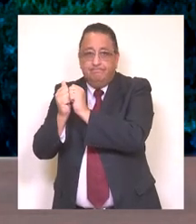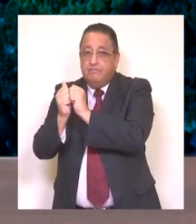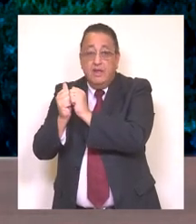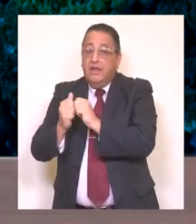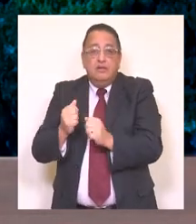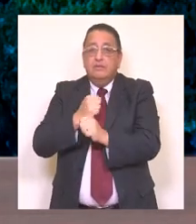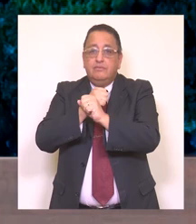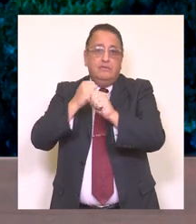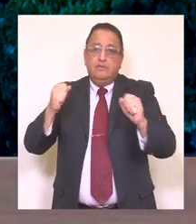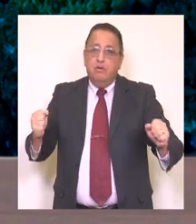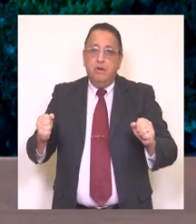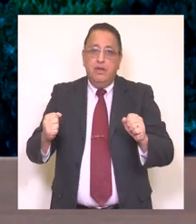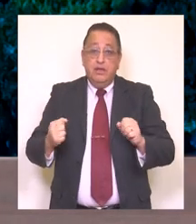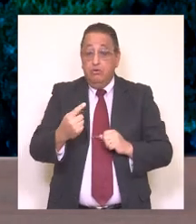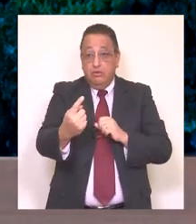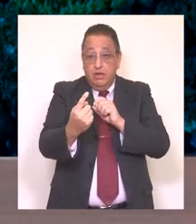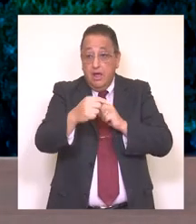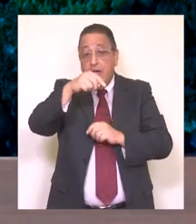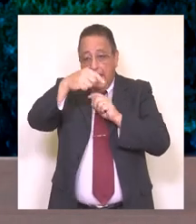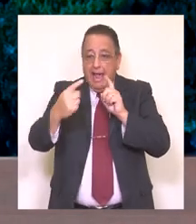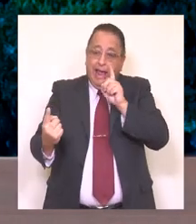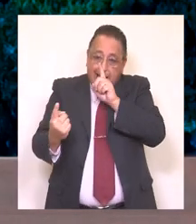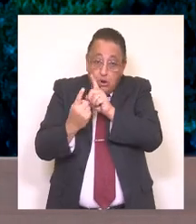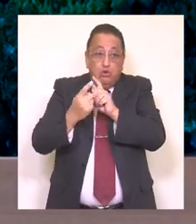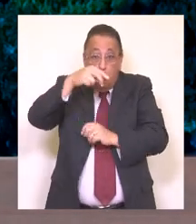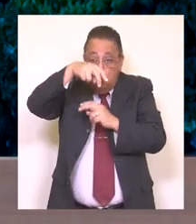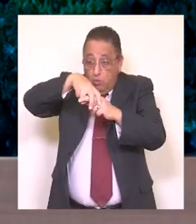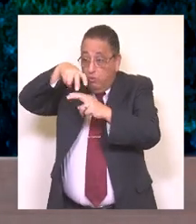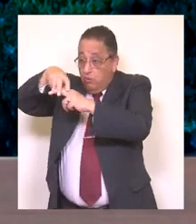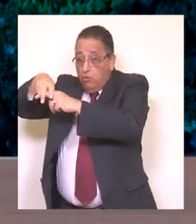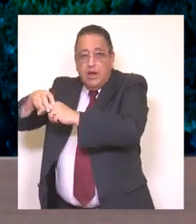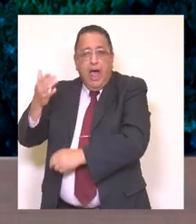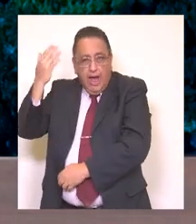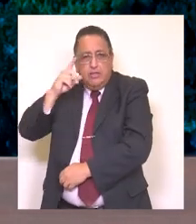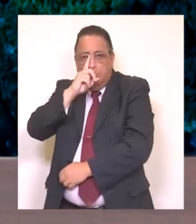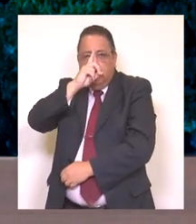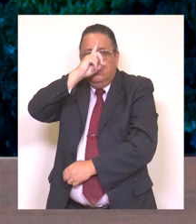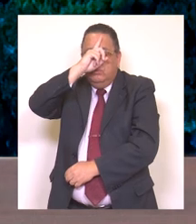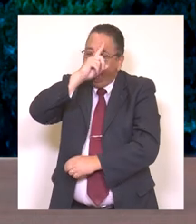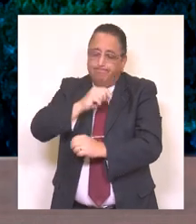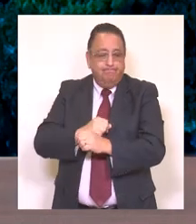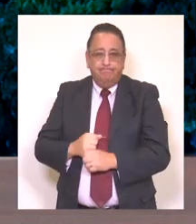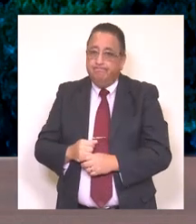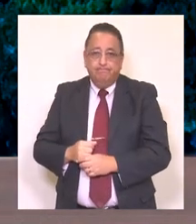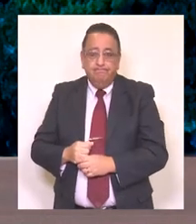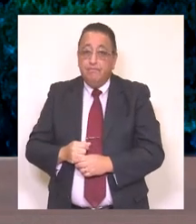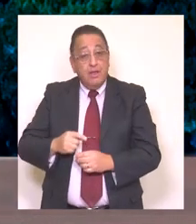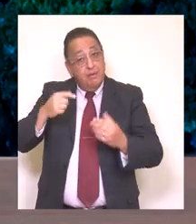estar físicamente ni presencialmente en esta cuenta pública, como acostumbramos los años anteriores.